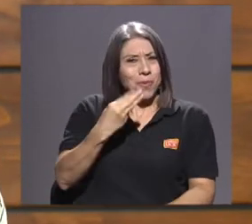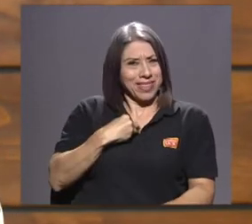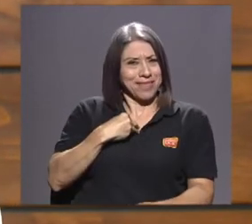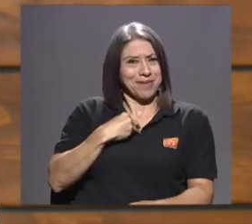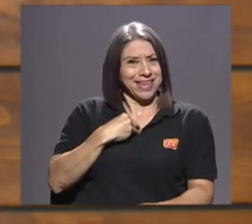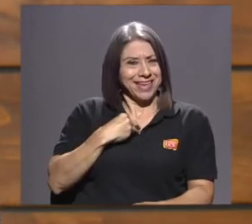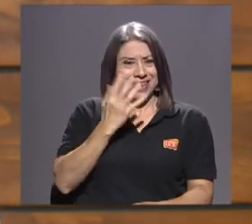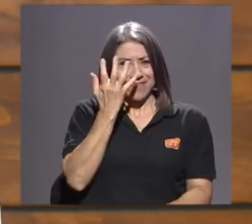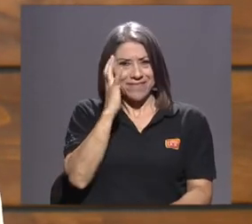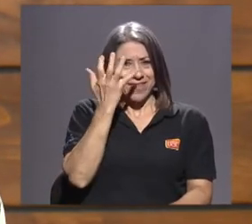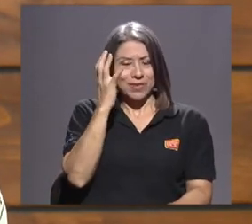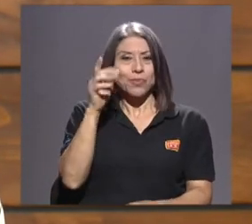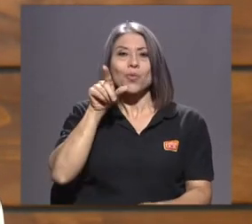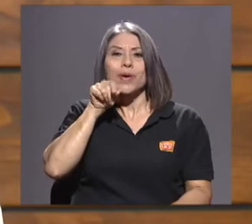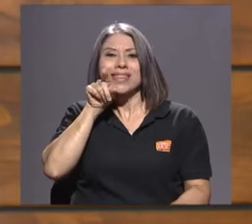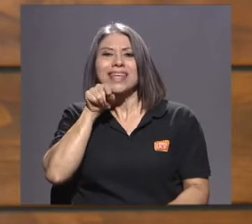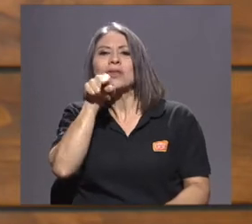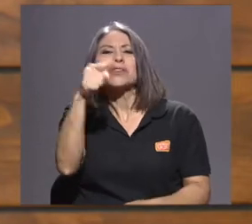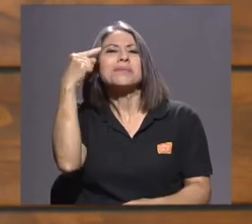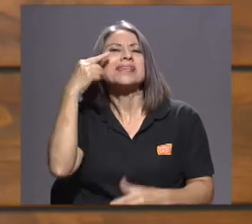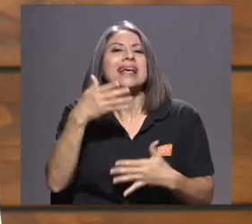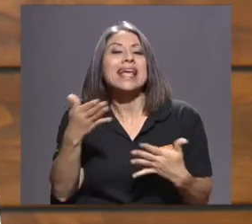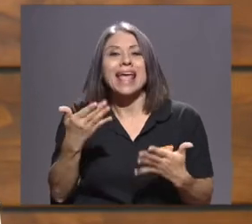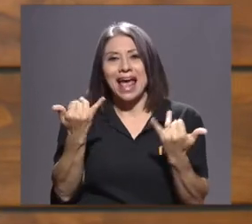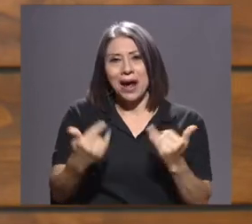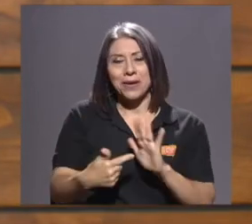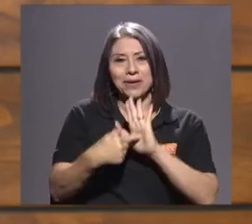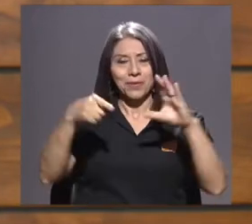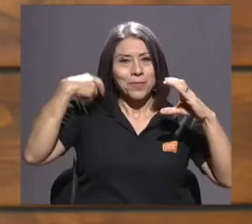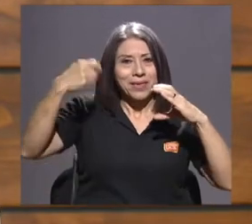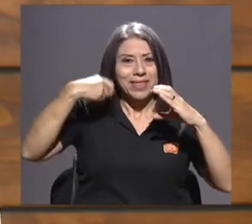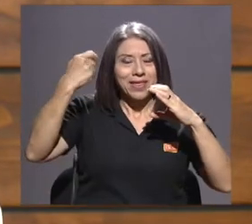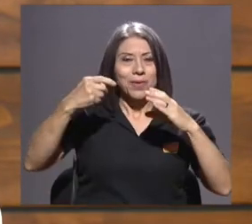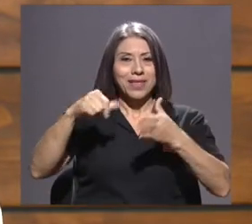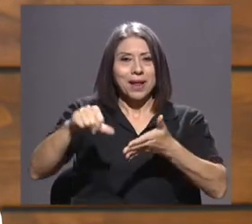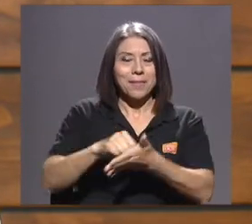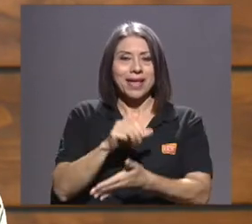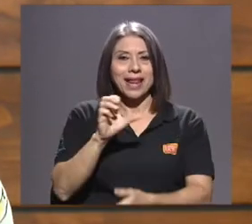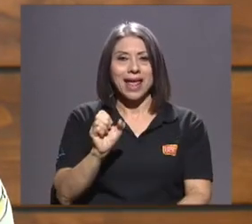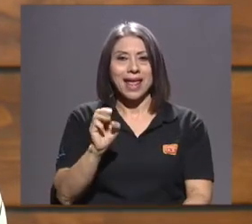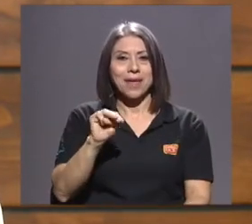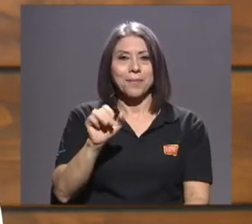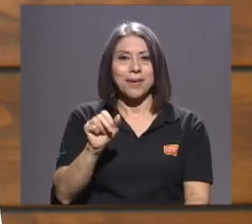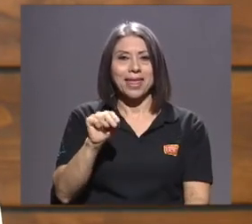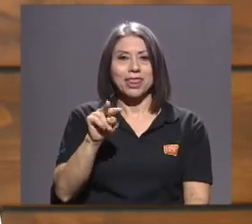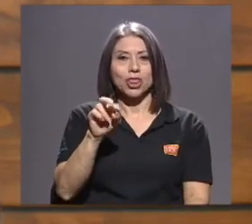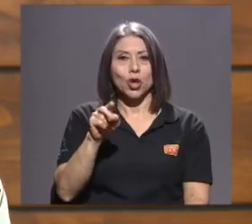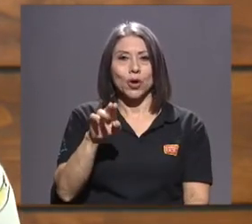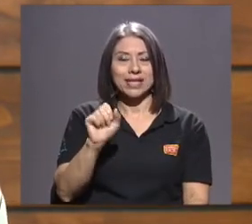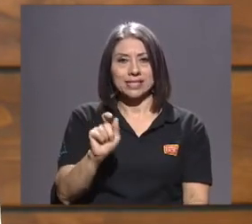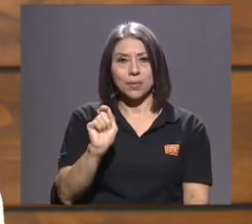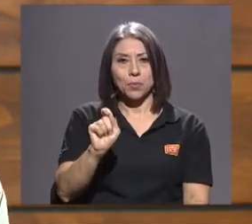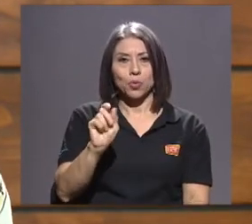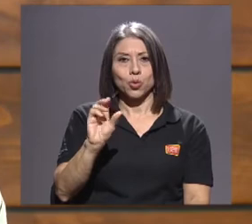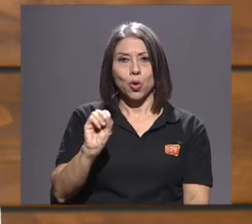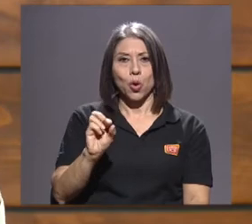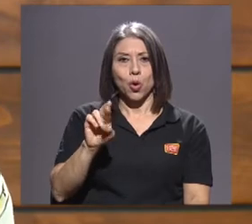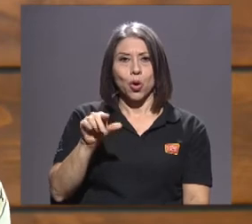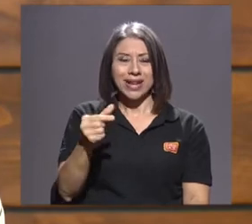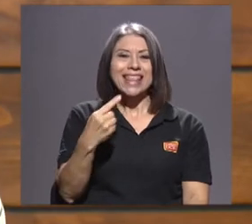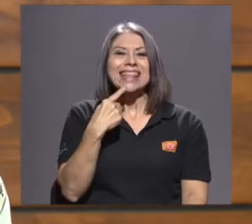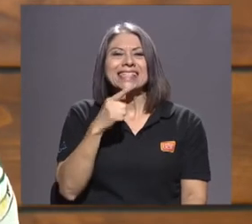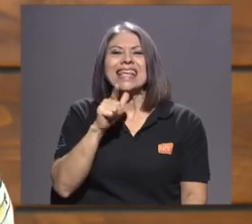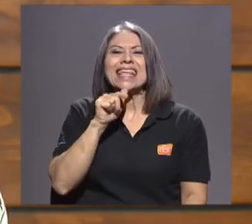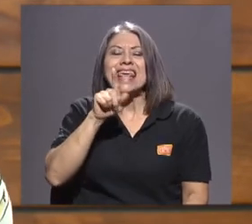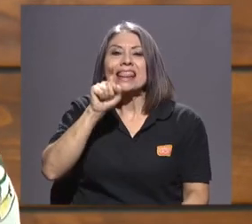qué opina usted. Pero por mientras, le enseño un video justamente de la página ementores.org que nos cuenta quién tiene que velar realmente